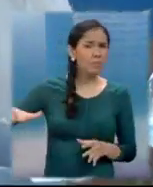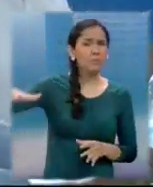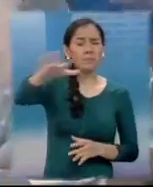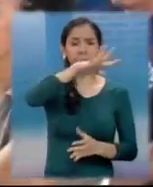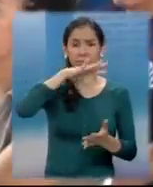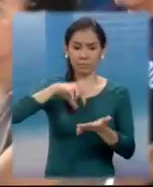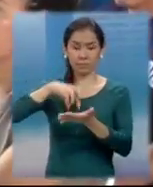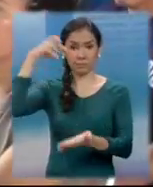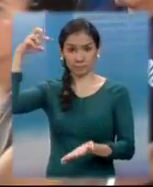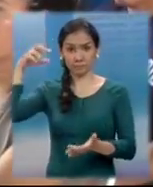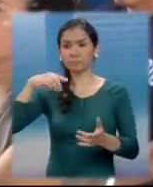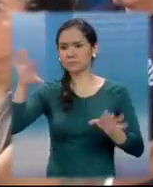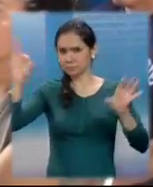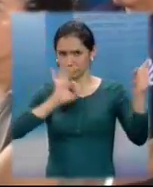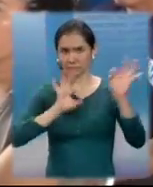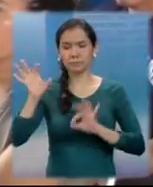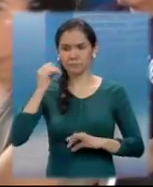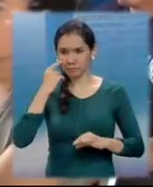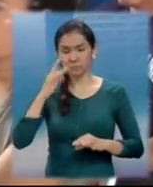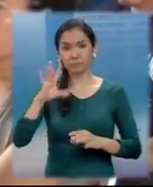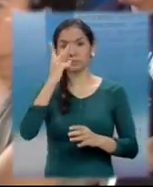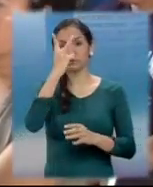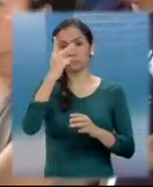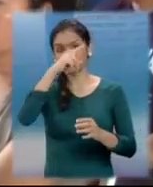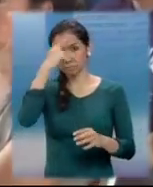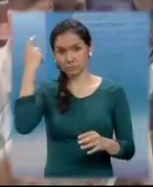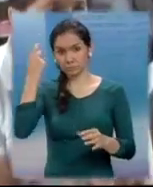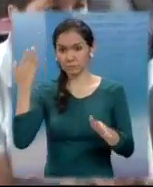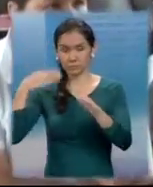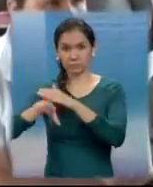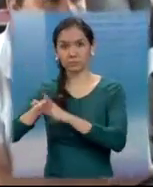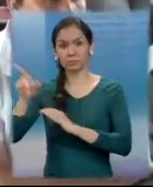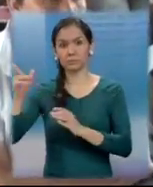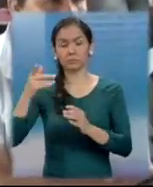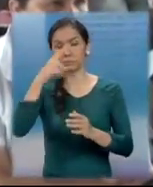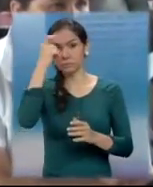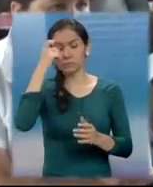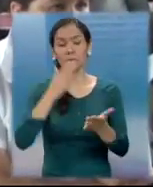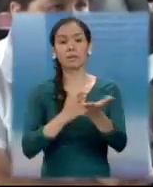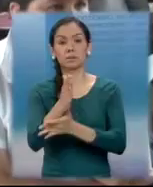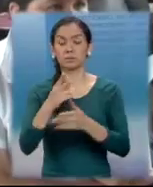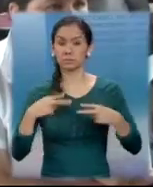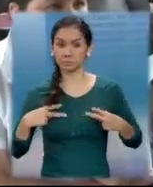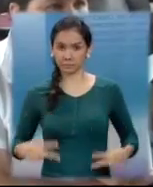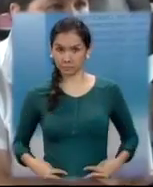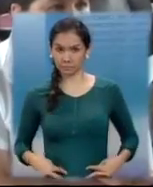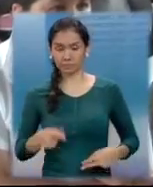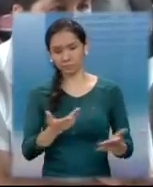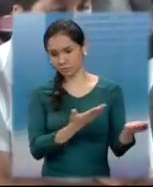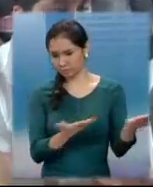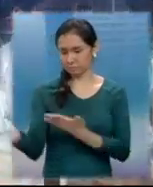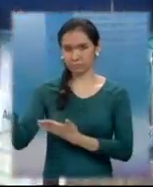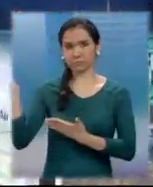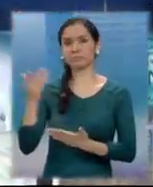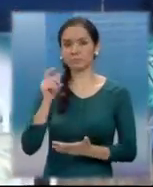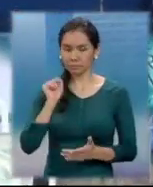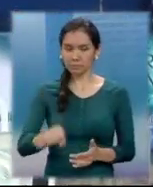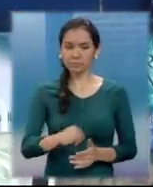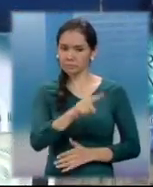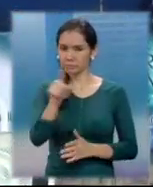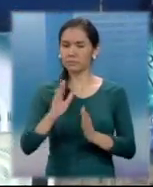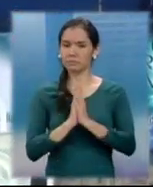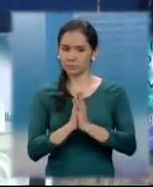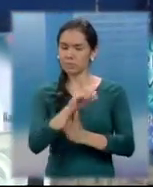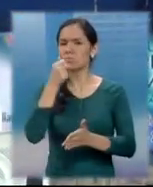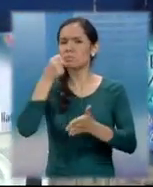país, tendremos la posibilidad de dos plazas de trabajo dentro de la institución del Procurador de los Derechos Humanos. El Ministerio de Educación demanda a las participantes